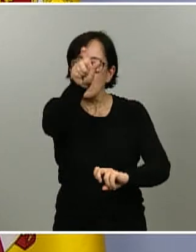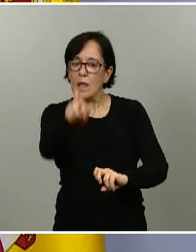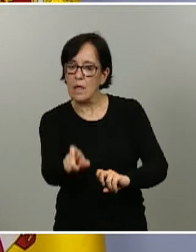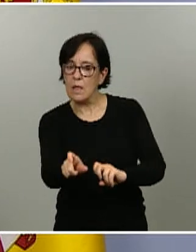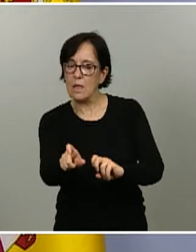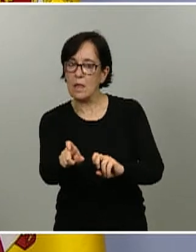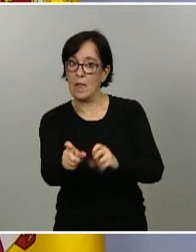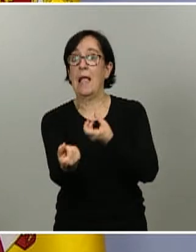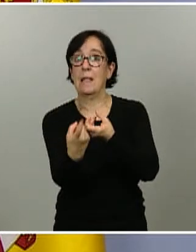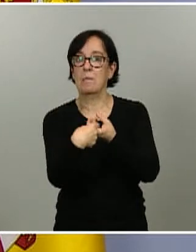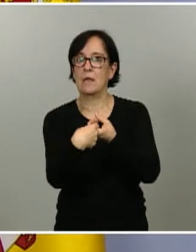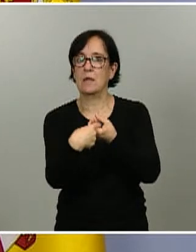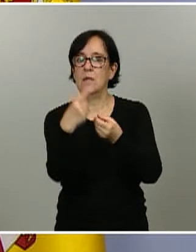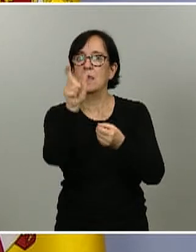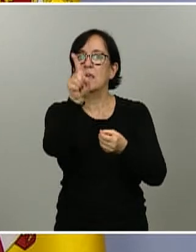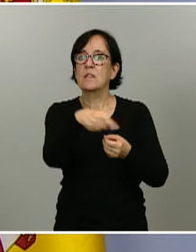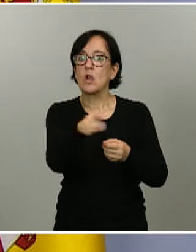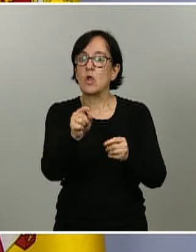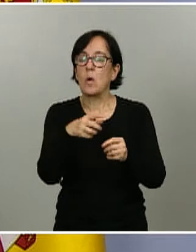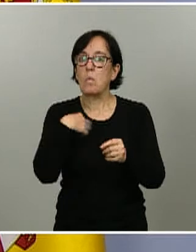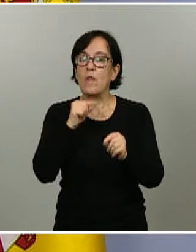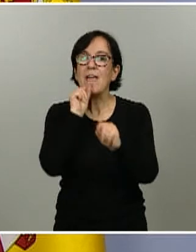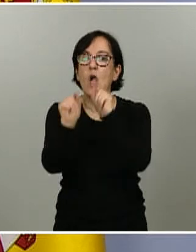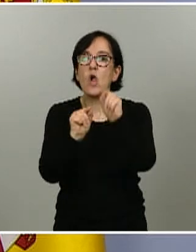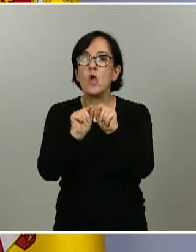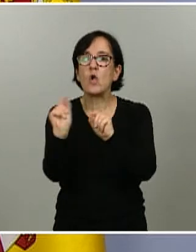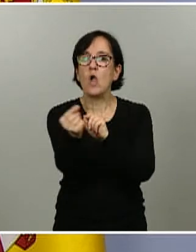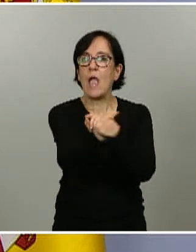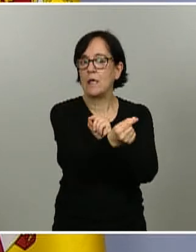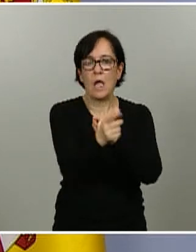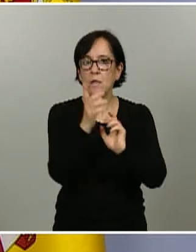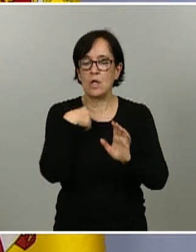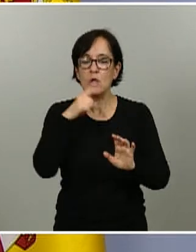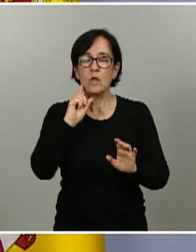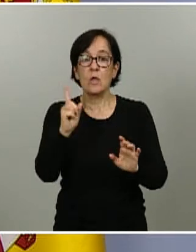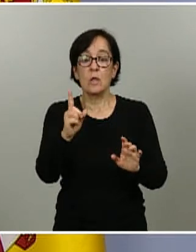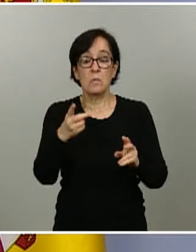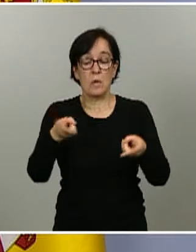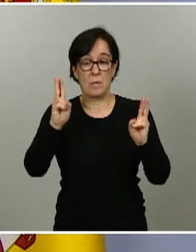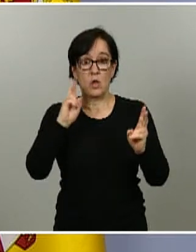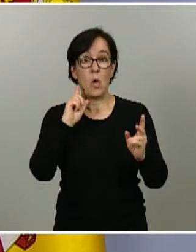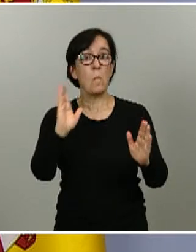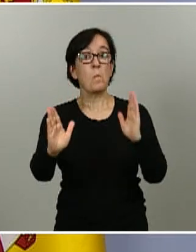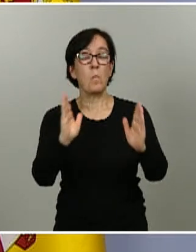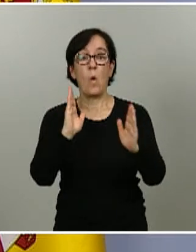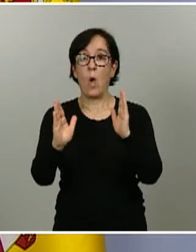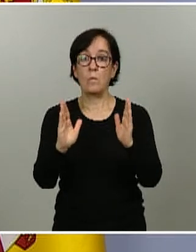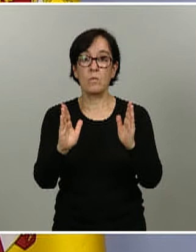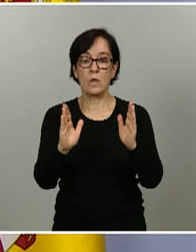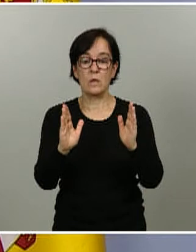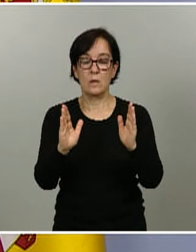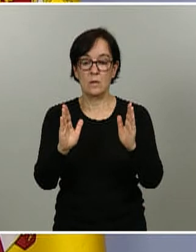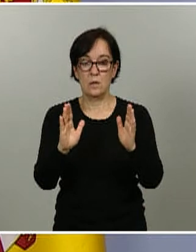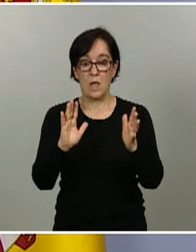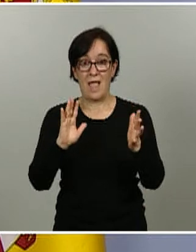este caso es o no contagioso lo único que nos permiten saber es que en un momento dado a lo largo de su evolución